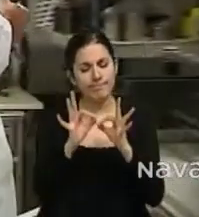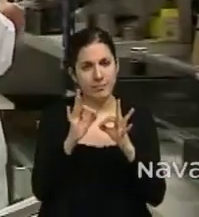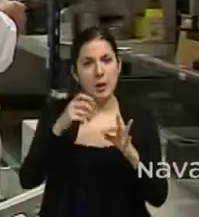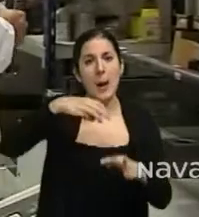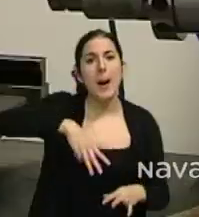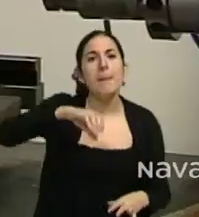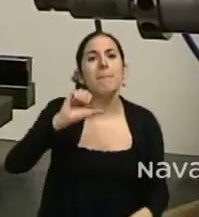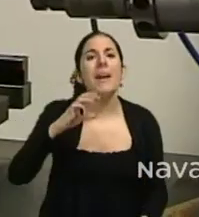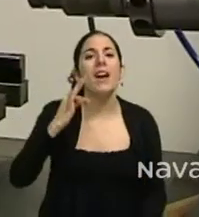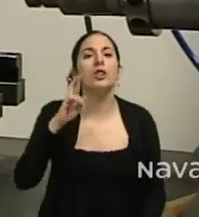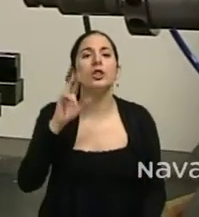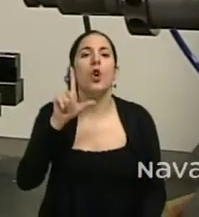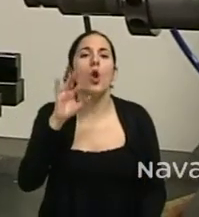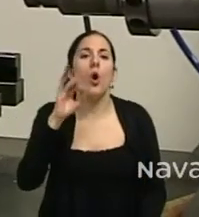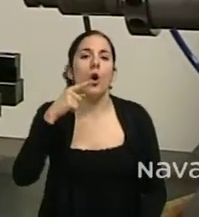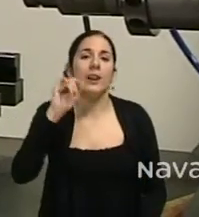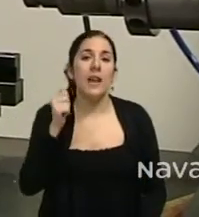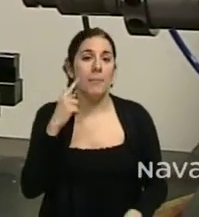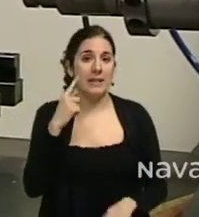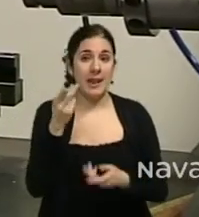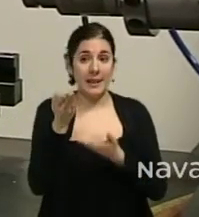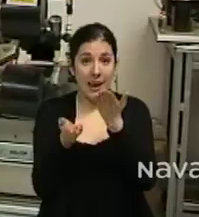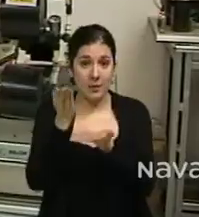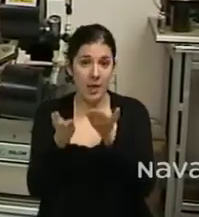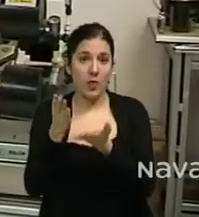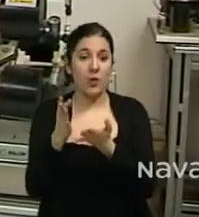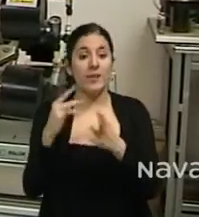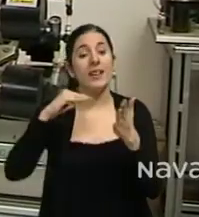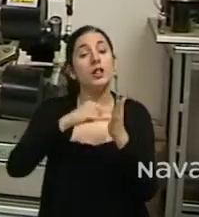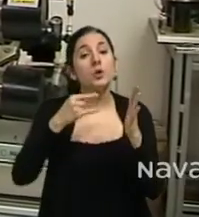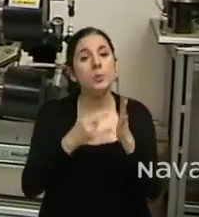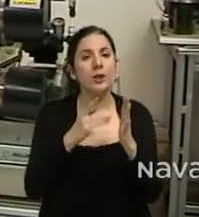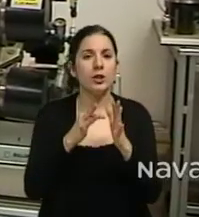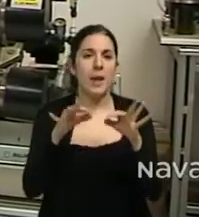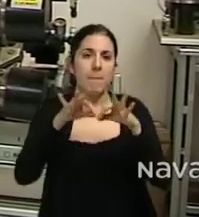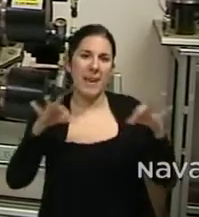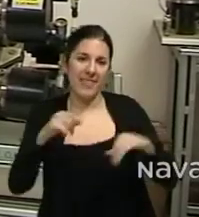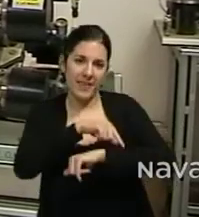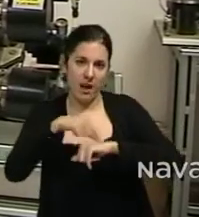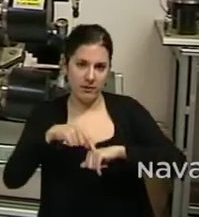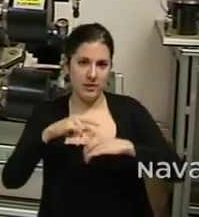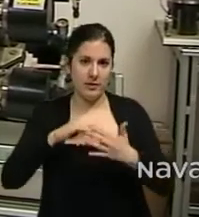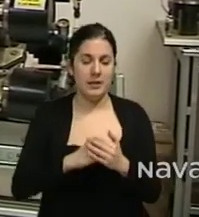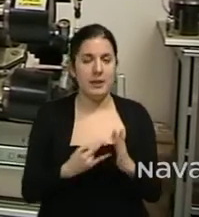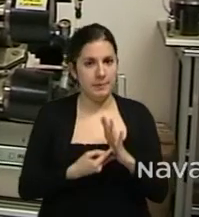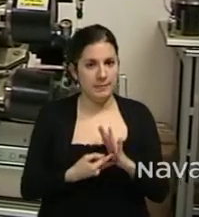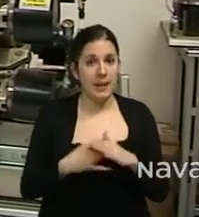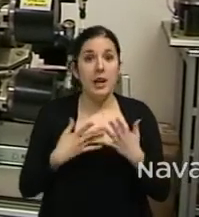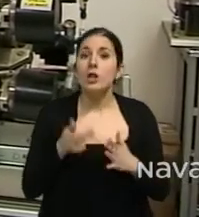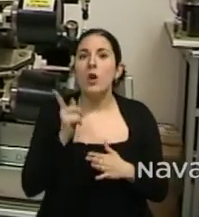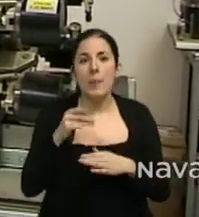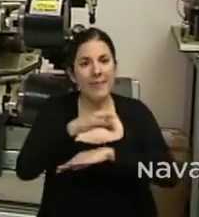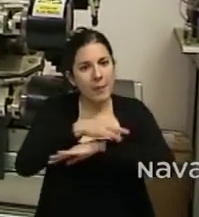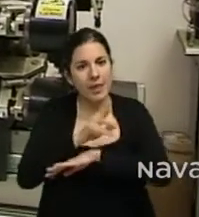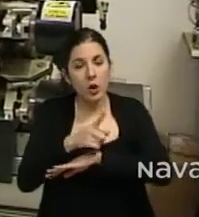y calibración de instrumentos y patrones de medida. El problema no solamente es medir, sino medir bien y no solamente